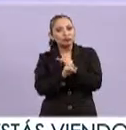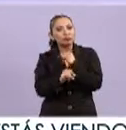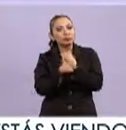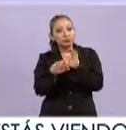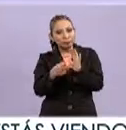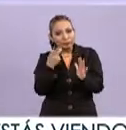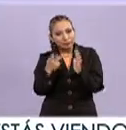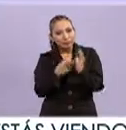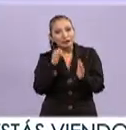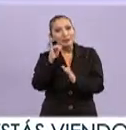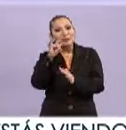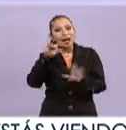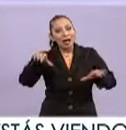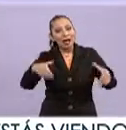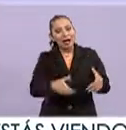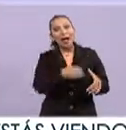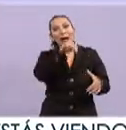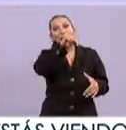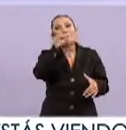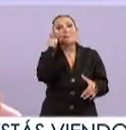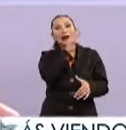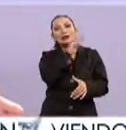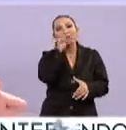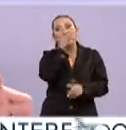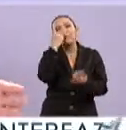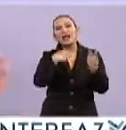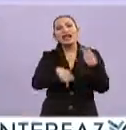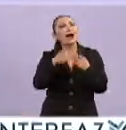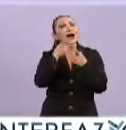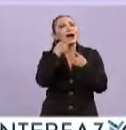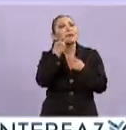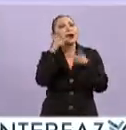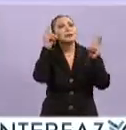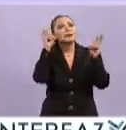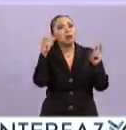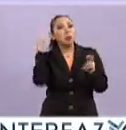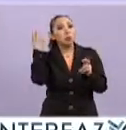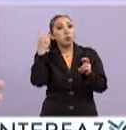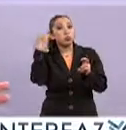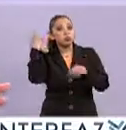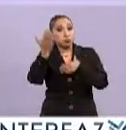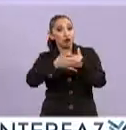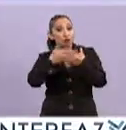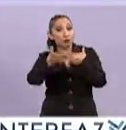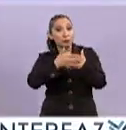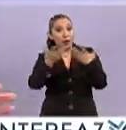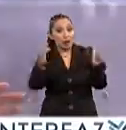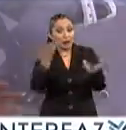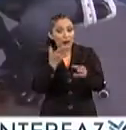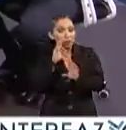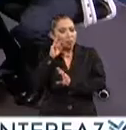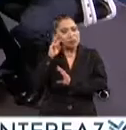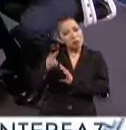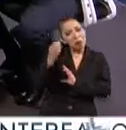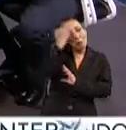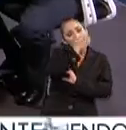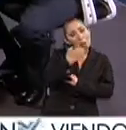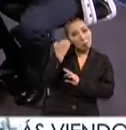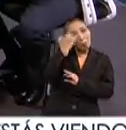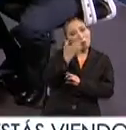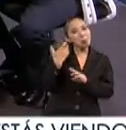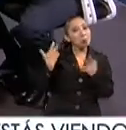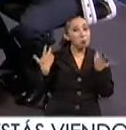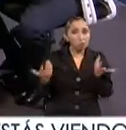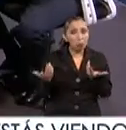Politécnico Nacional Unidad Mazatlán, y vienen a platicarnos sobre un congreso muy particular que, bueno, a simple vista, pues,